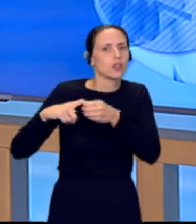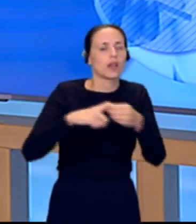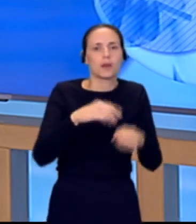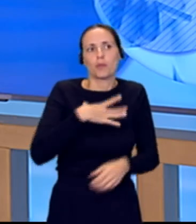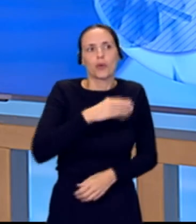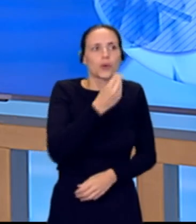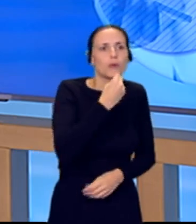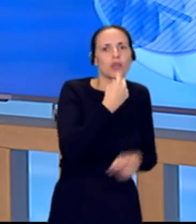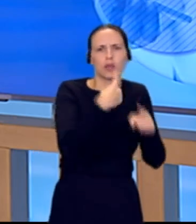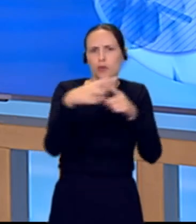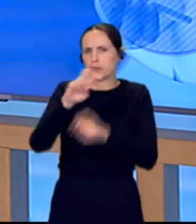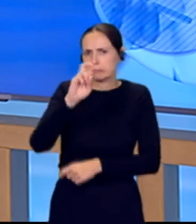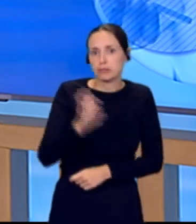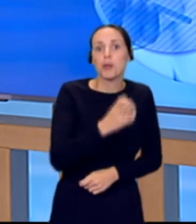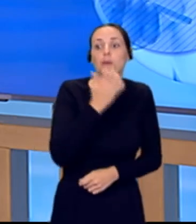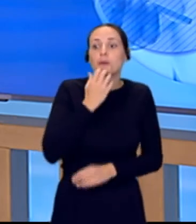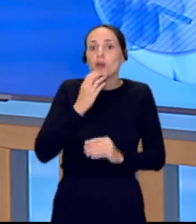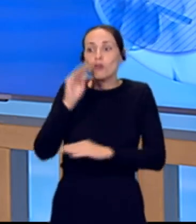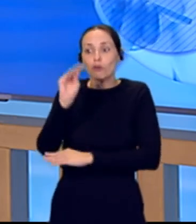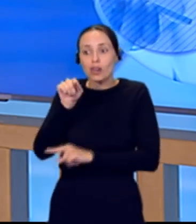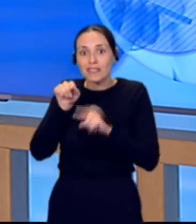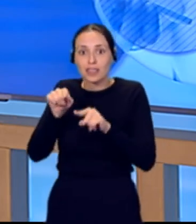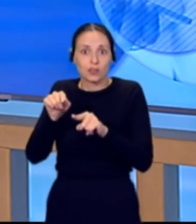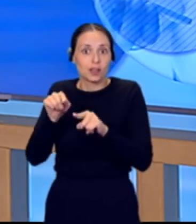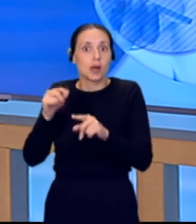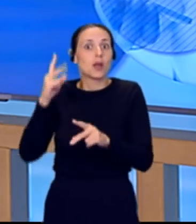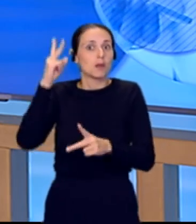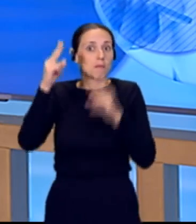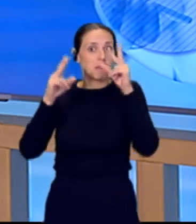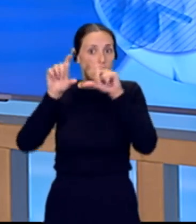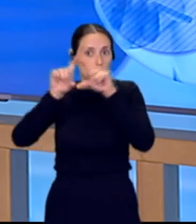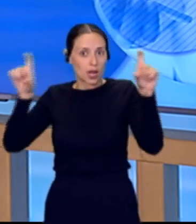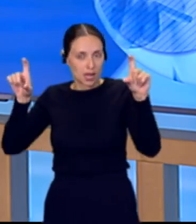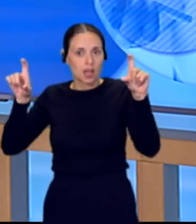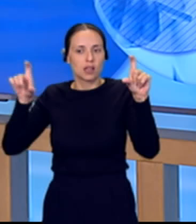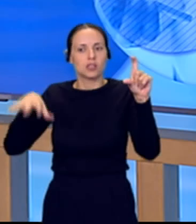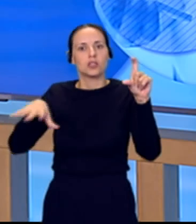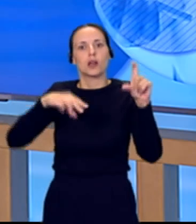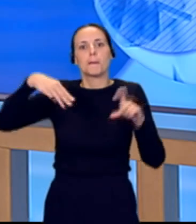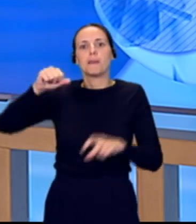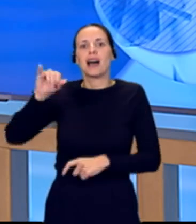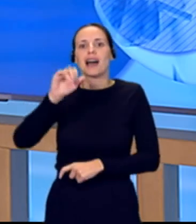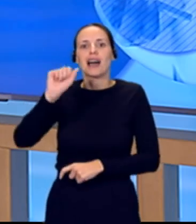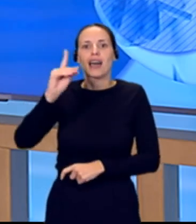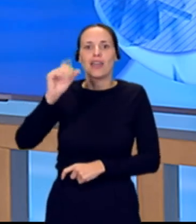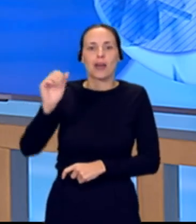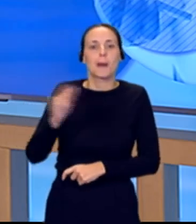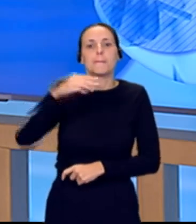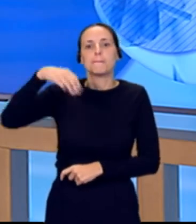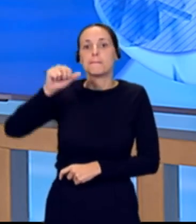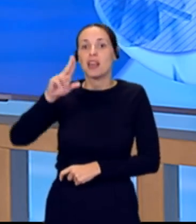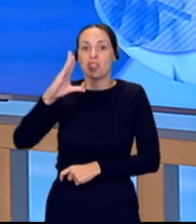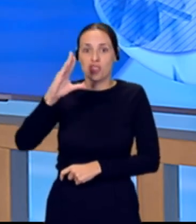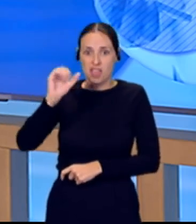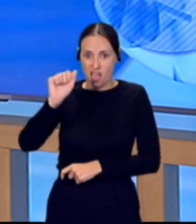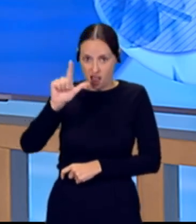y en concreto, en Fuerteventura, una peluquería de majada marcial, además de cortes de pelos solidarios, han conseguido recaudar